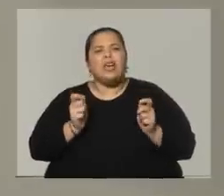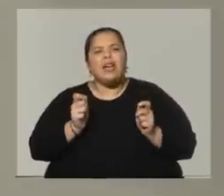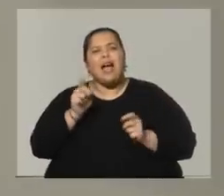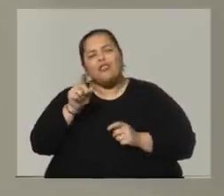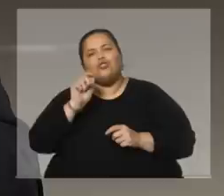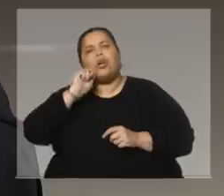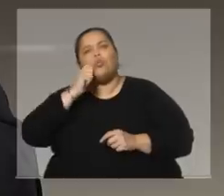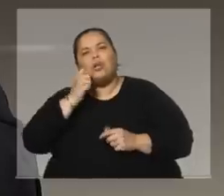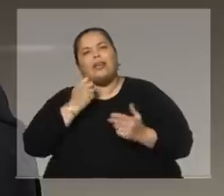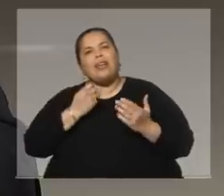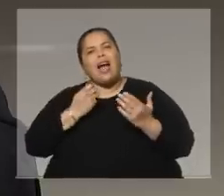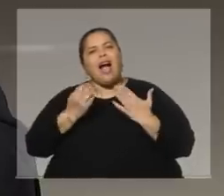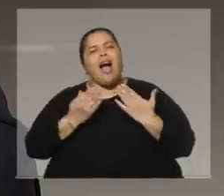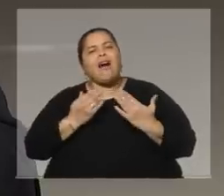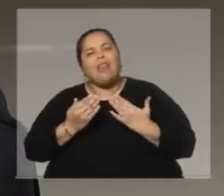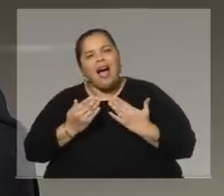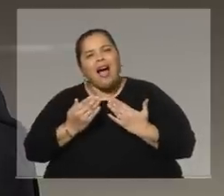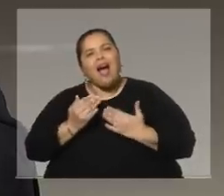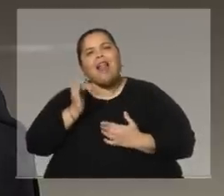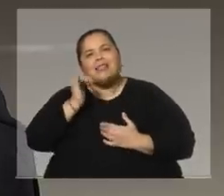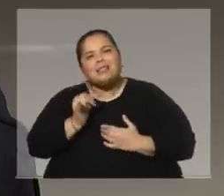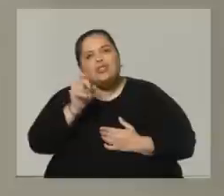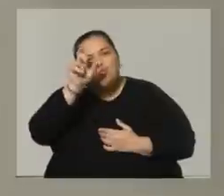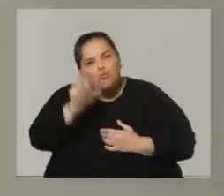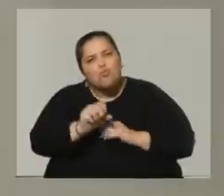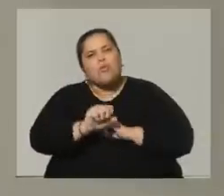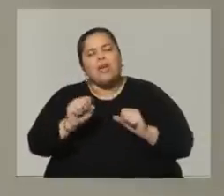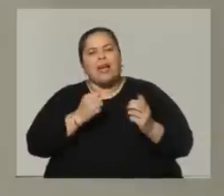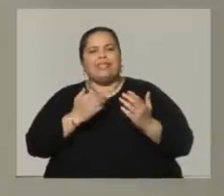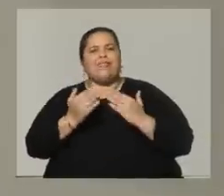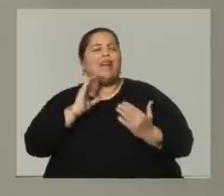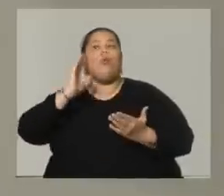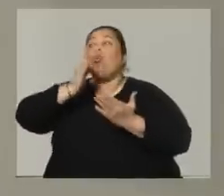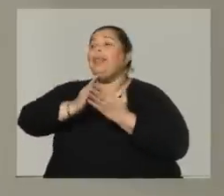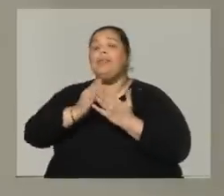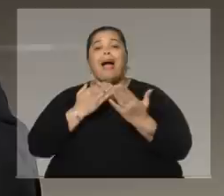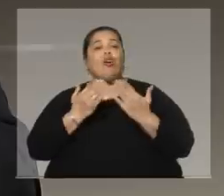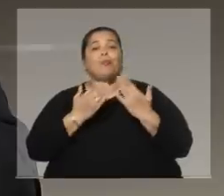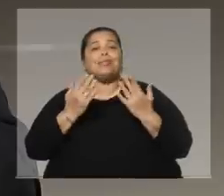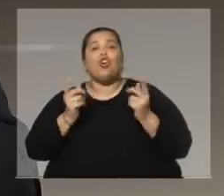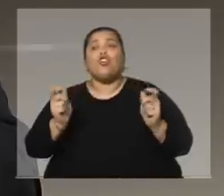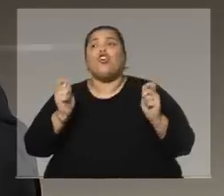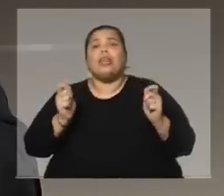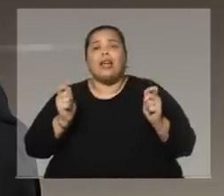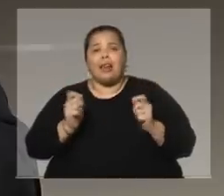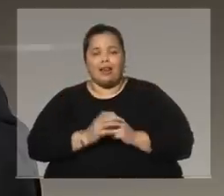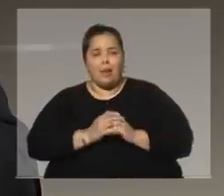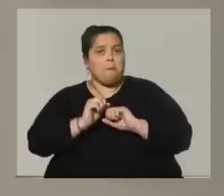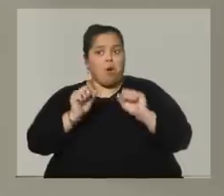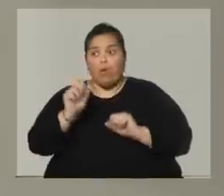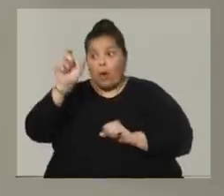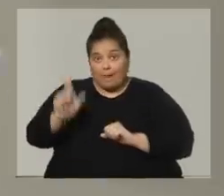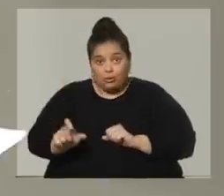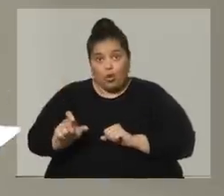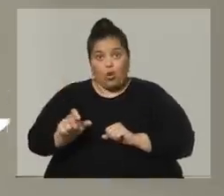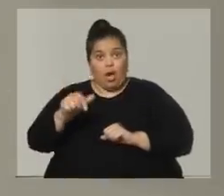hablar si tuvieras la posibilidad de una última conversación? Puede ser una persona